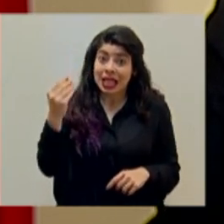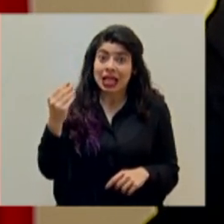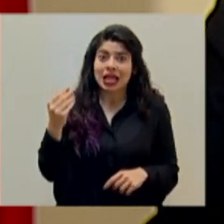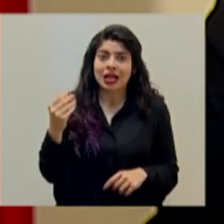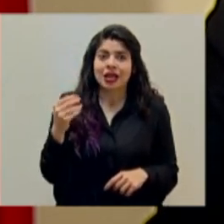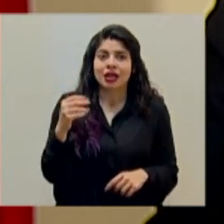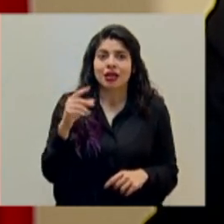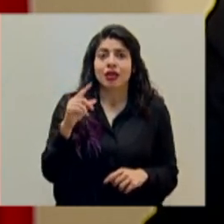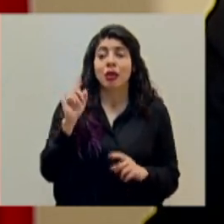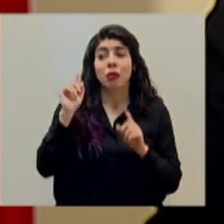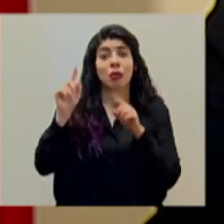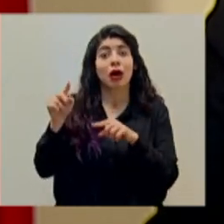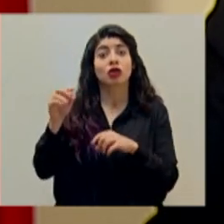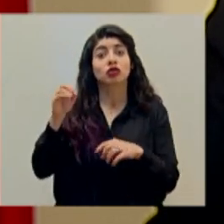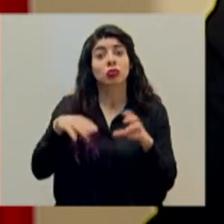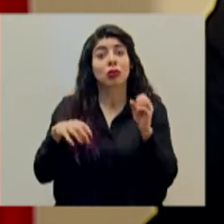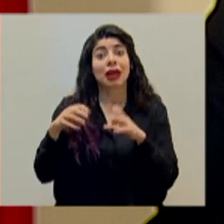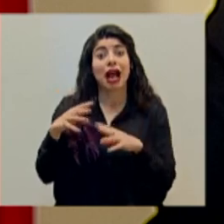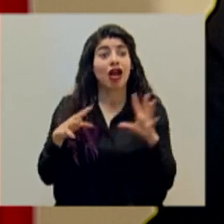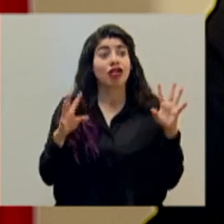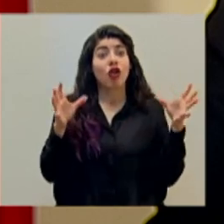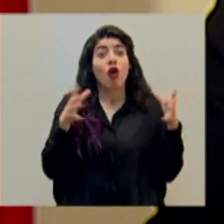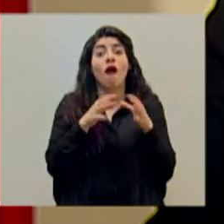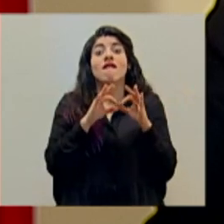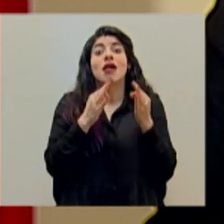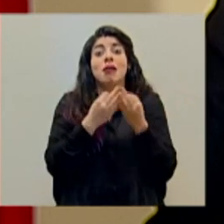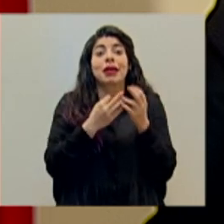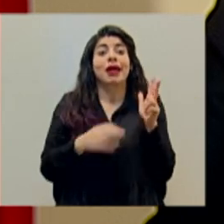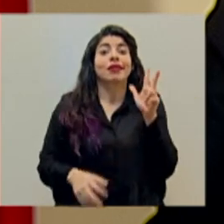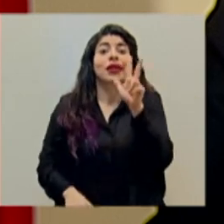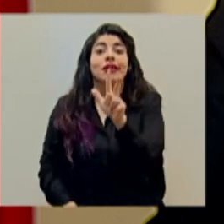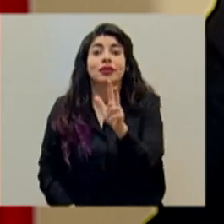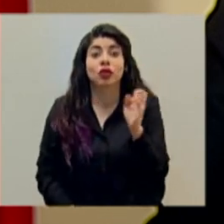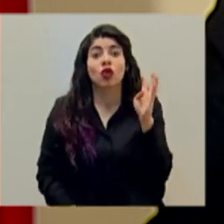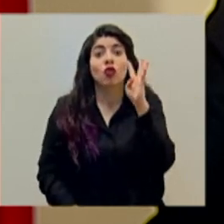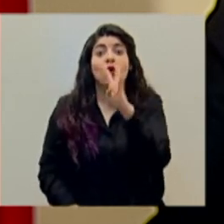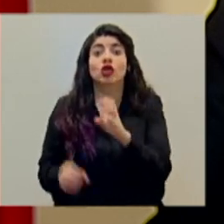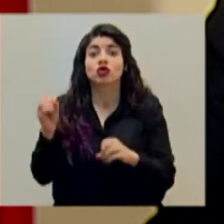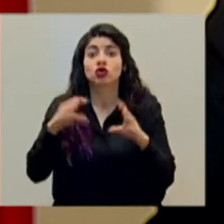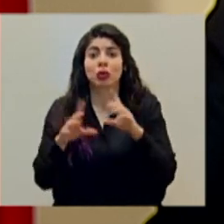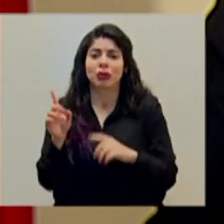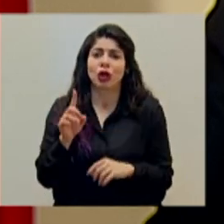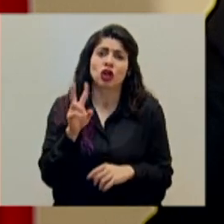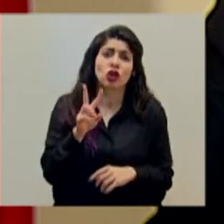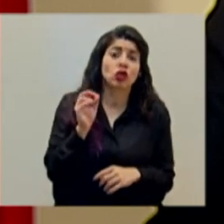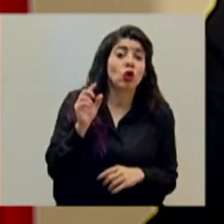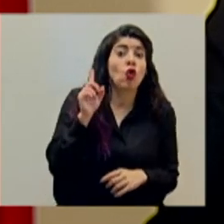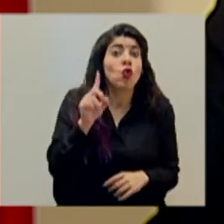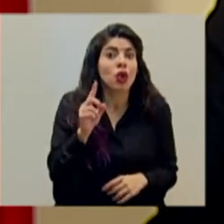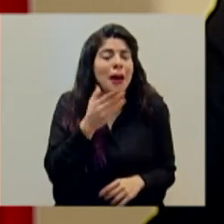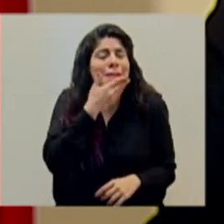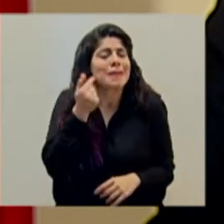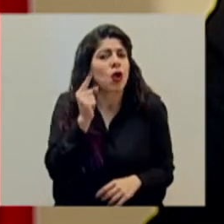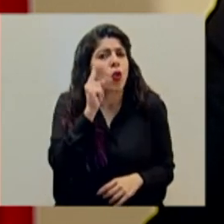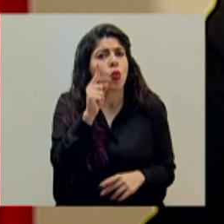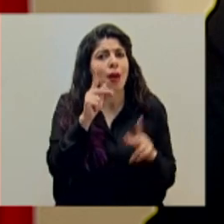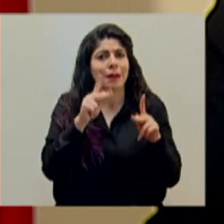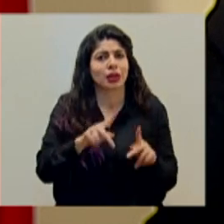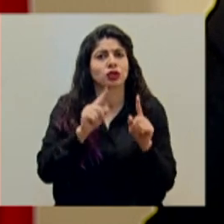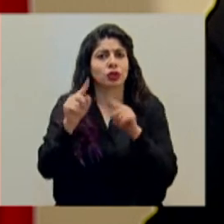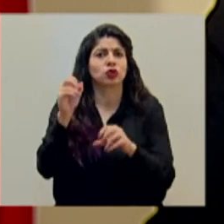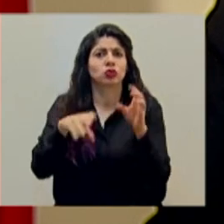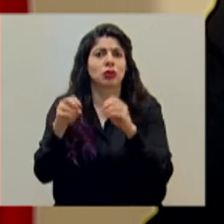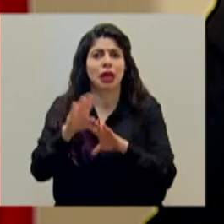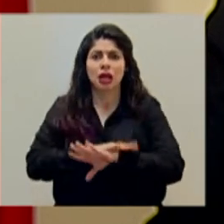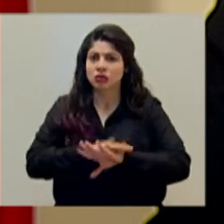y no vaya al supermercado cuatro personas o tres personas vayan a los sumo dos o una más bien trate de ir una persona y